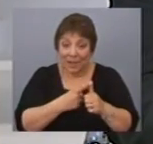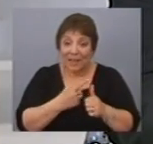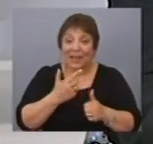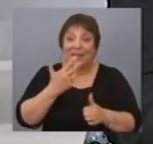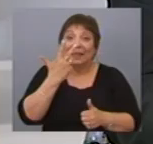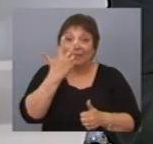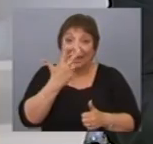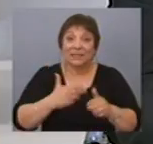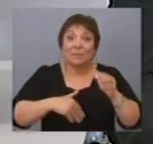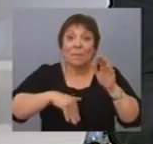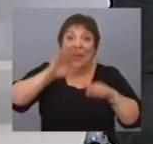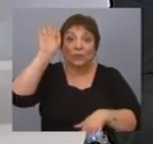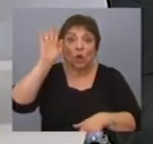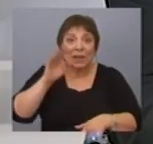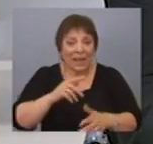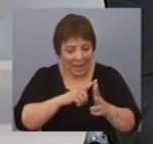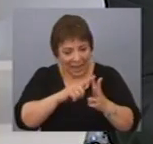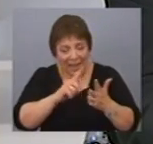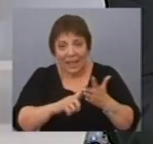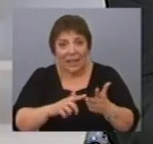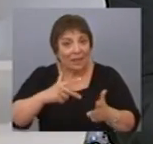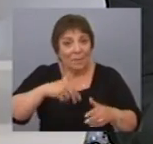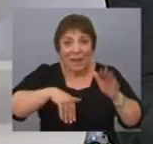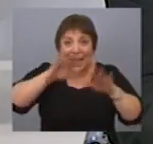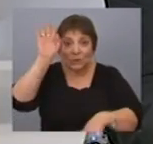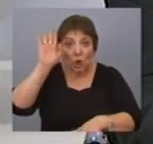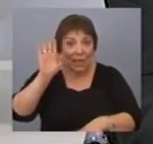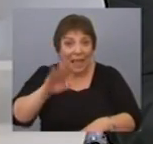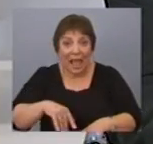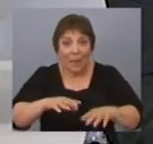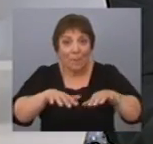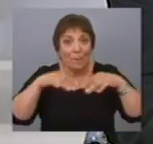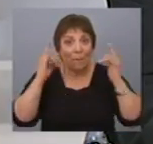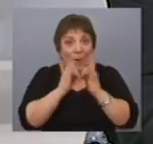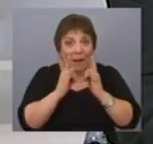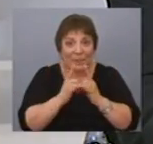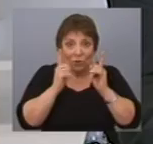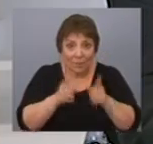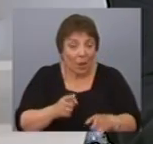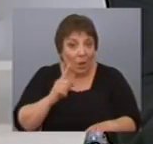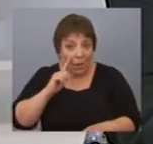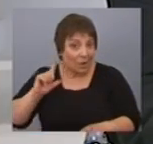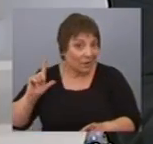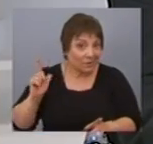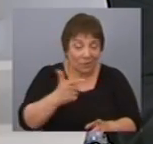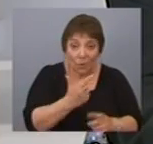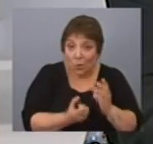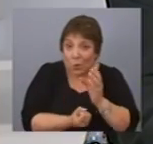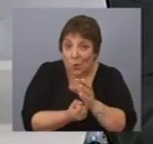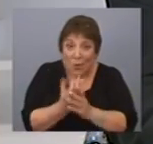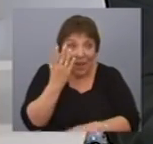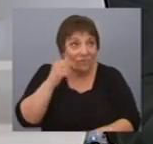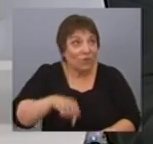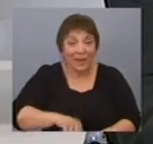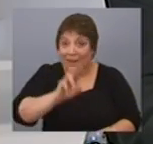mayorías parlamentarias propias si se confirma ese triunfo. Por lo tanto, esto es un fenómeno nuevo en el